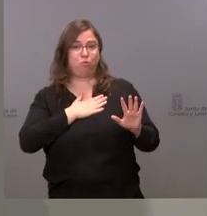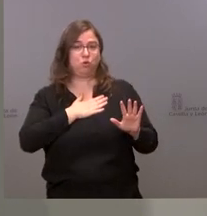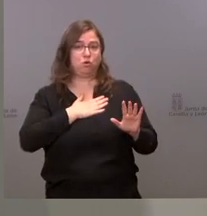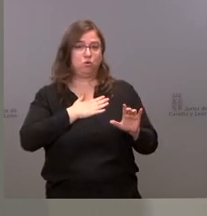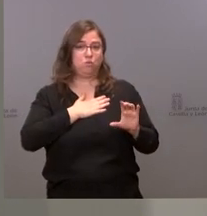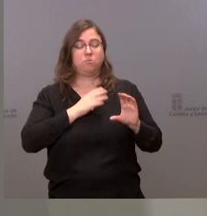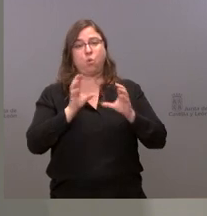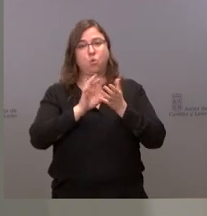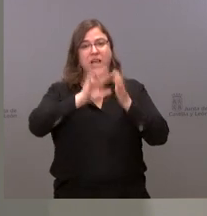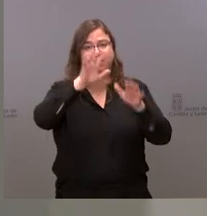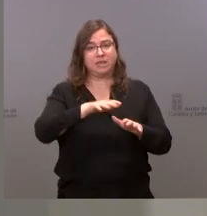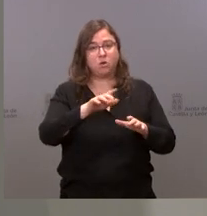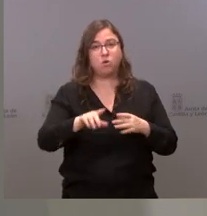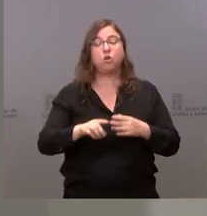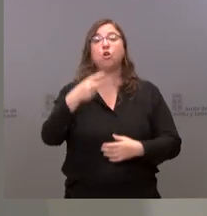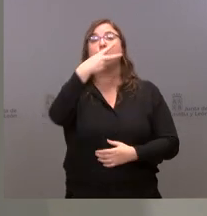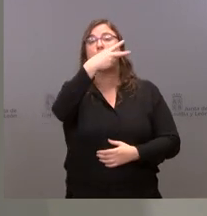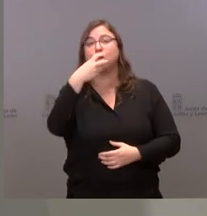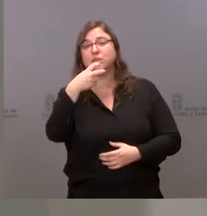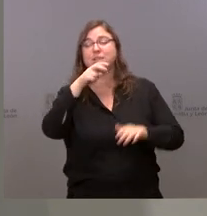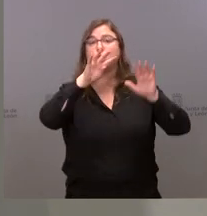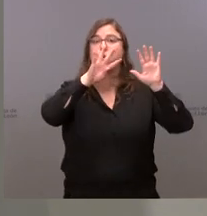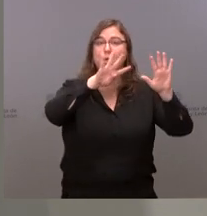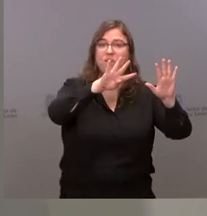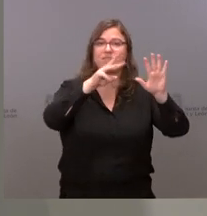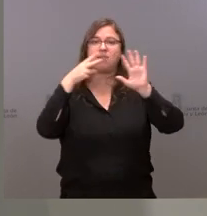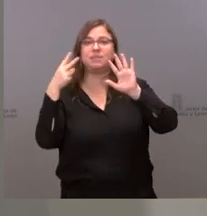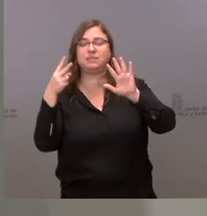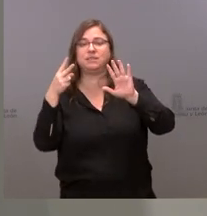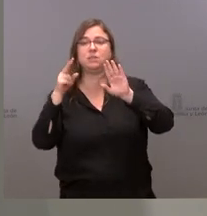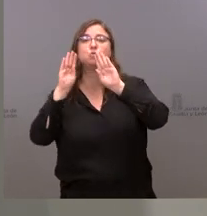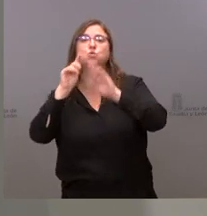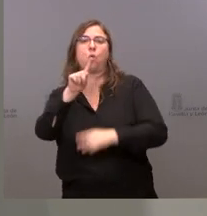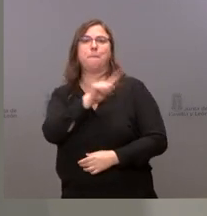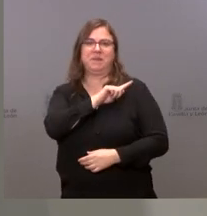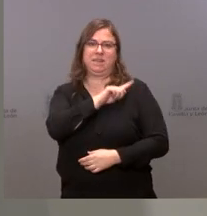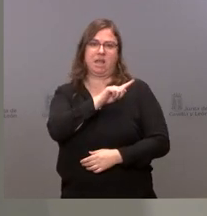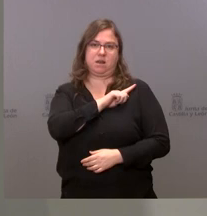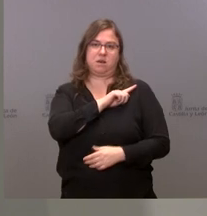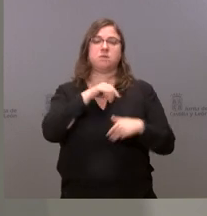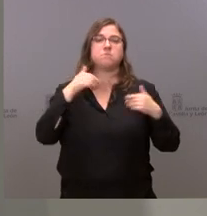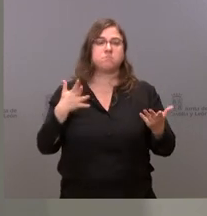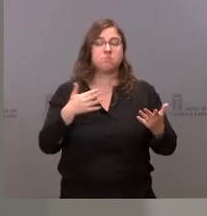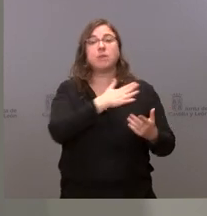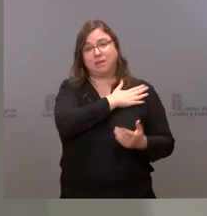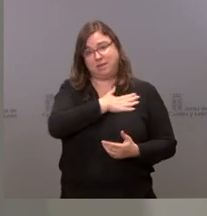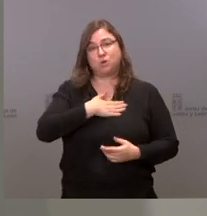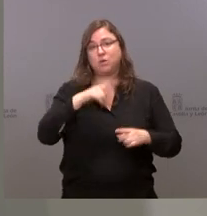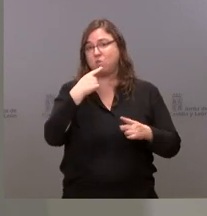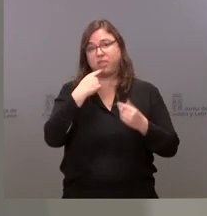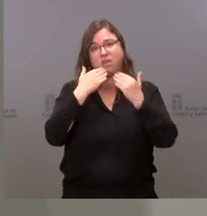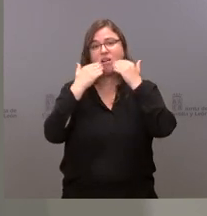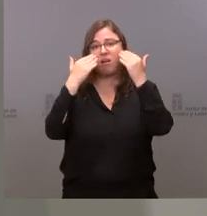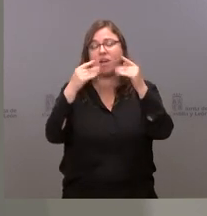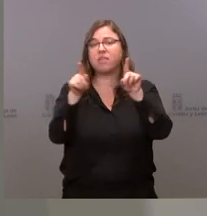de la Junta de Castilla y León y 297 de las Fuerzas Armadas. Desde aquí, por tanto, también hacemos un agradecimiento a